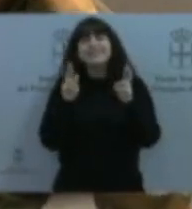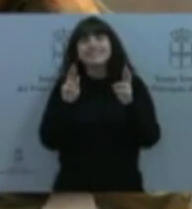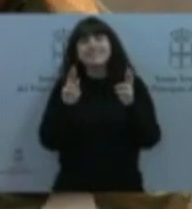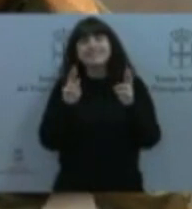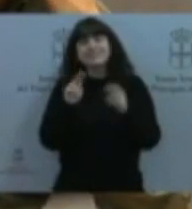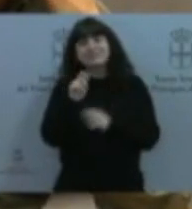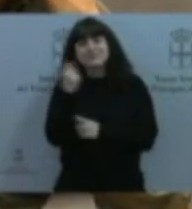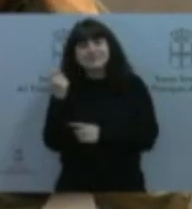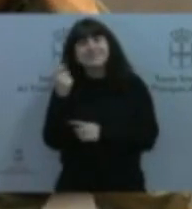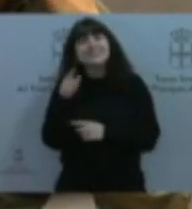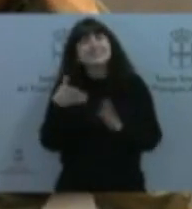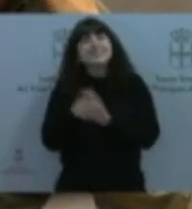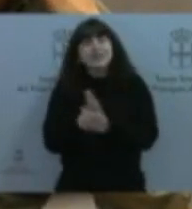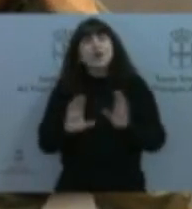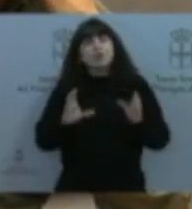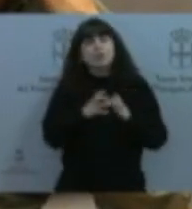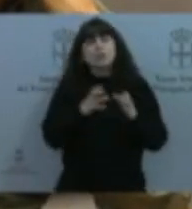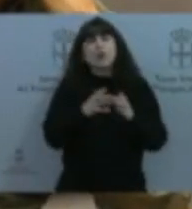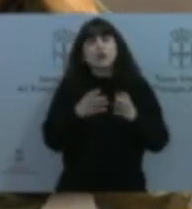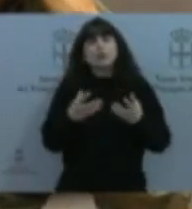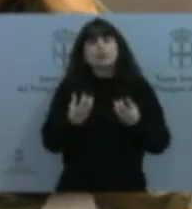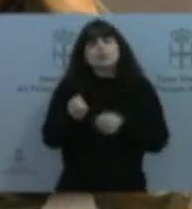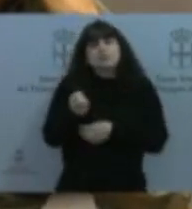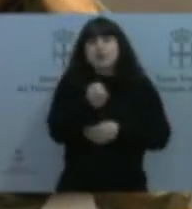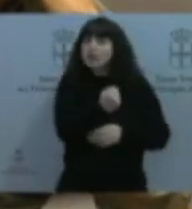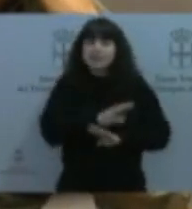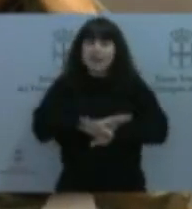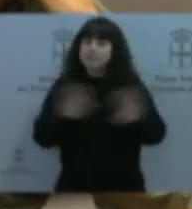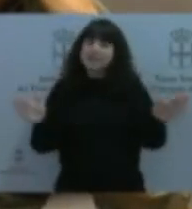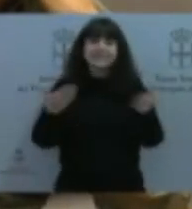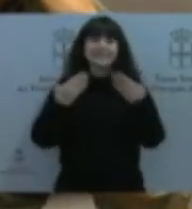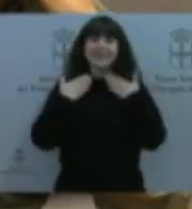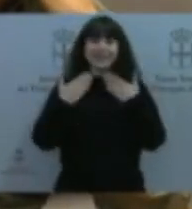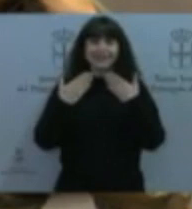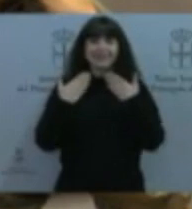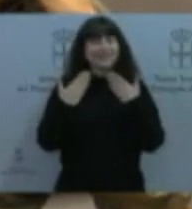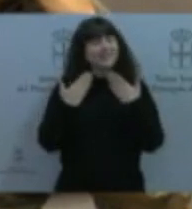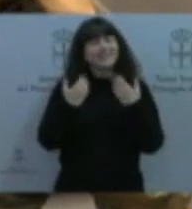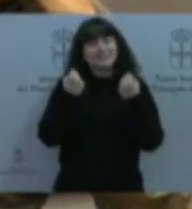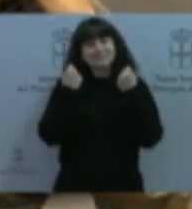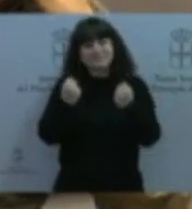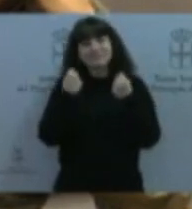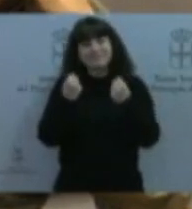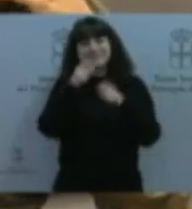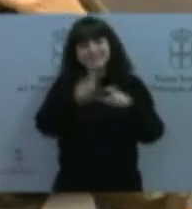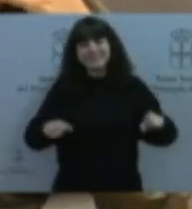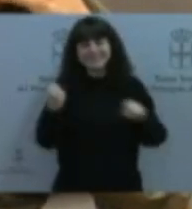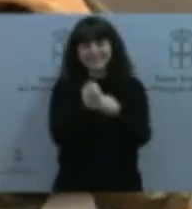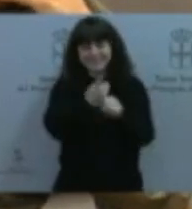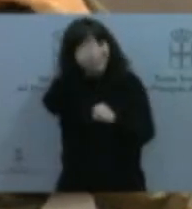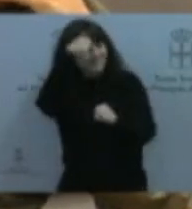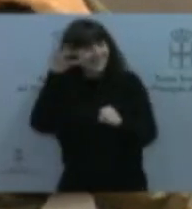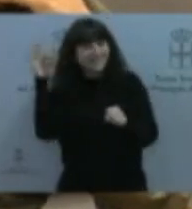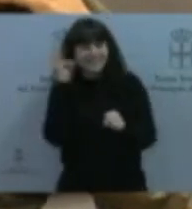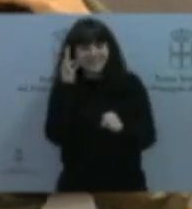y, sin más, pues agradecer profundamente también a los trabajadores y trabajadoras. Me gustaría nombrar especialmente al